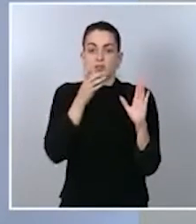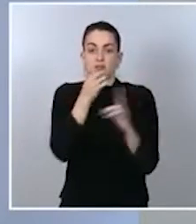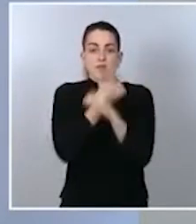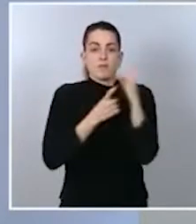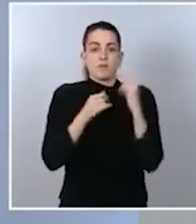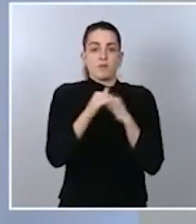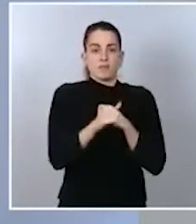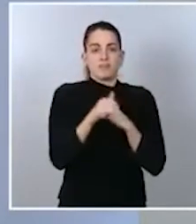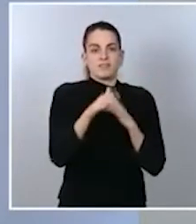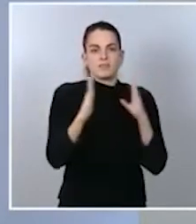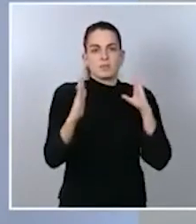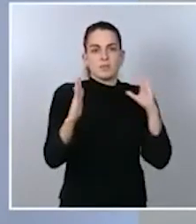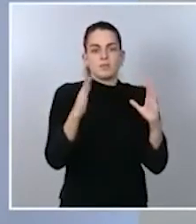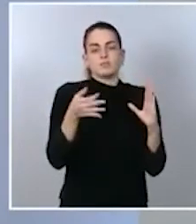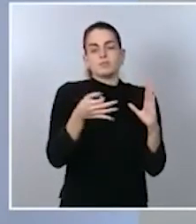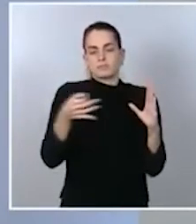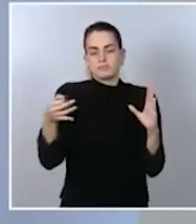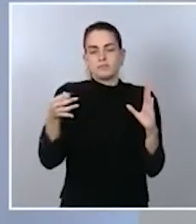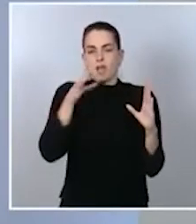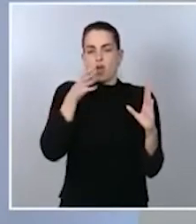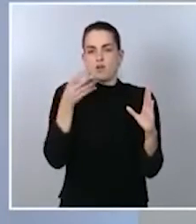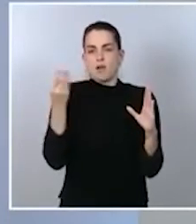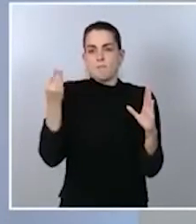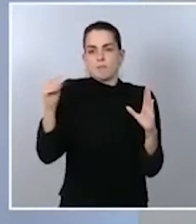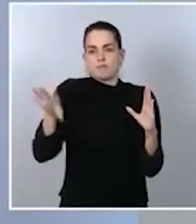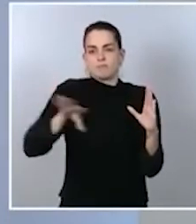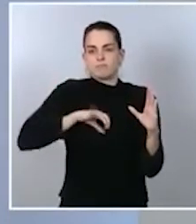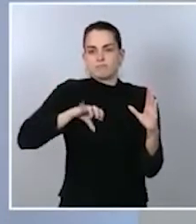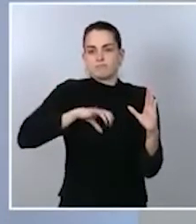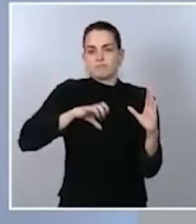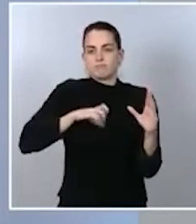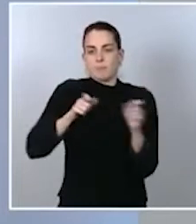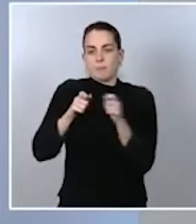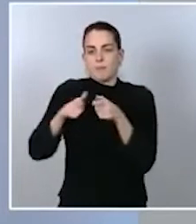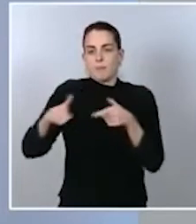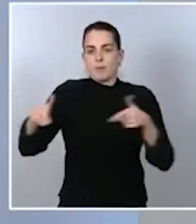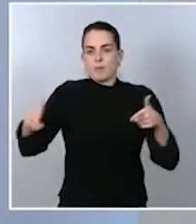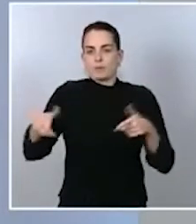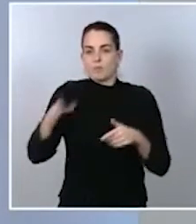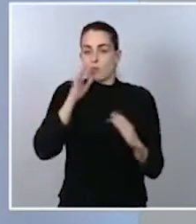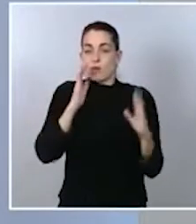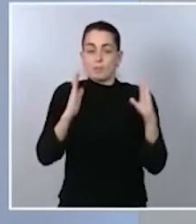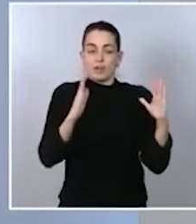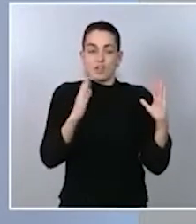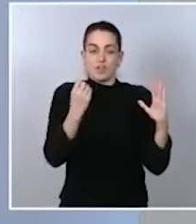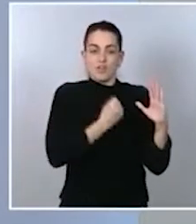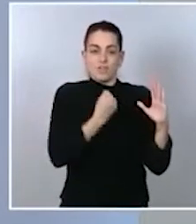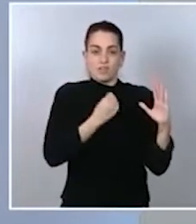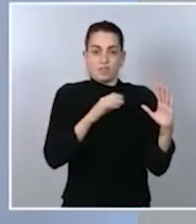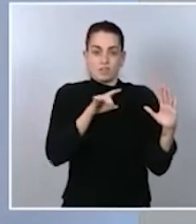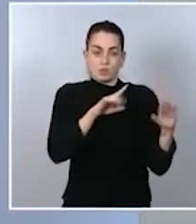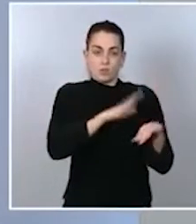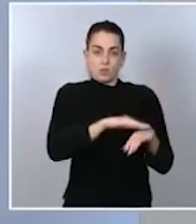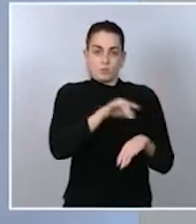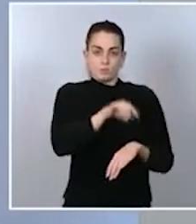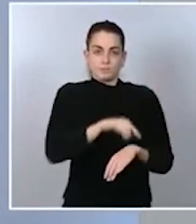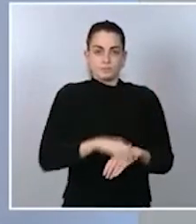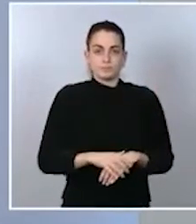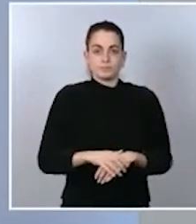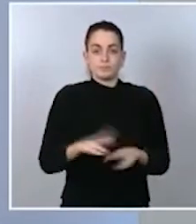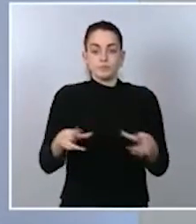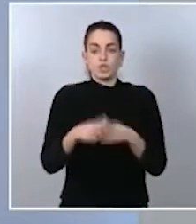estamos teniendo un incremento de casos debido al periodo de Naviño. Nos están registrando también muchos otros socios europeos